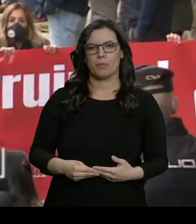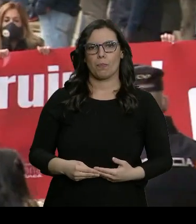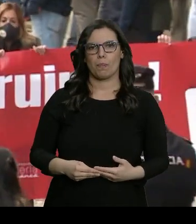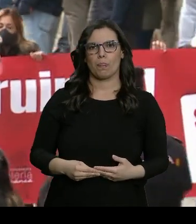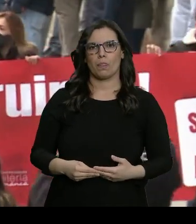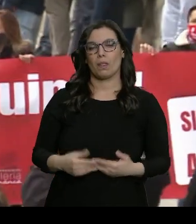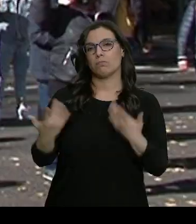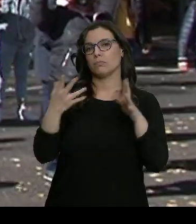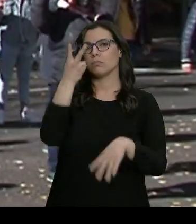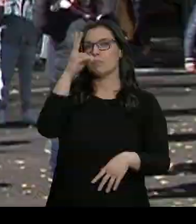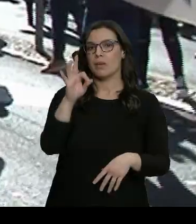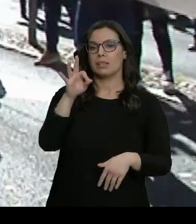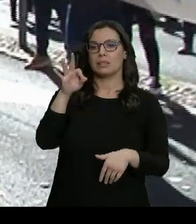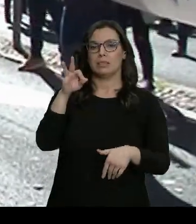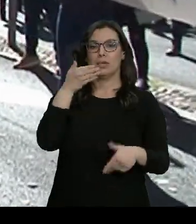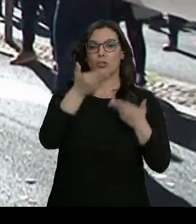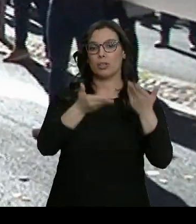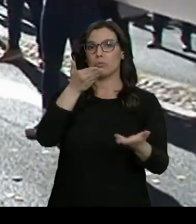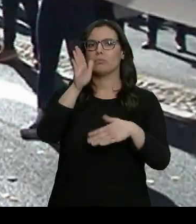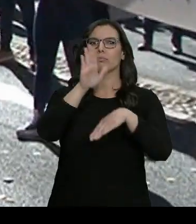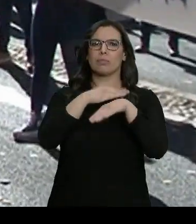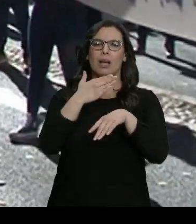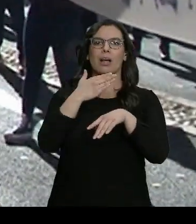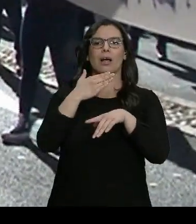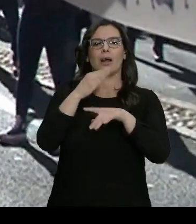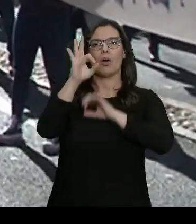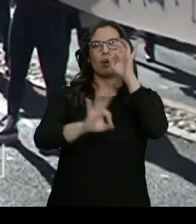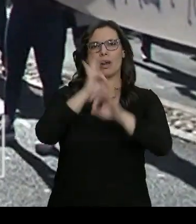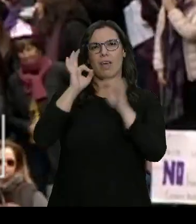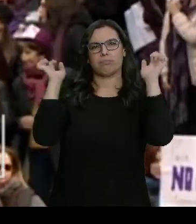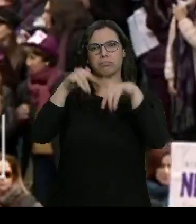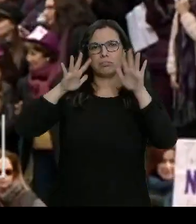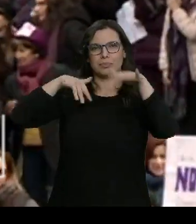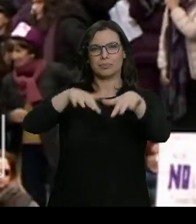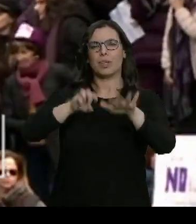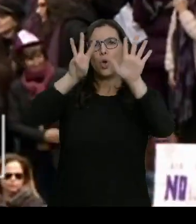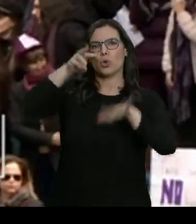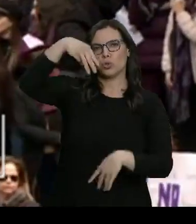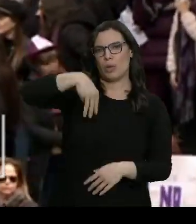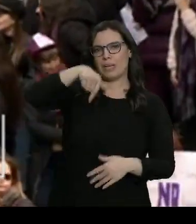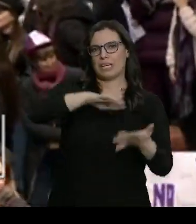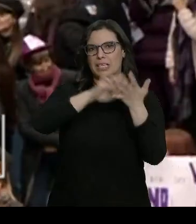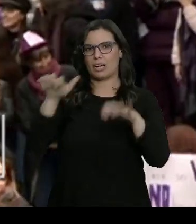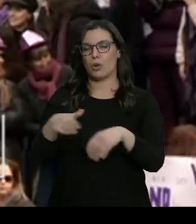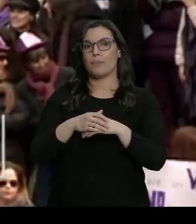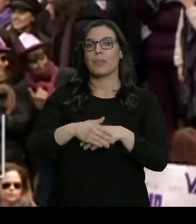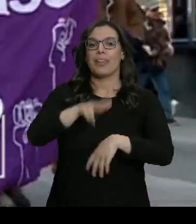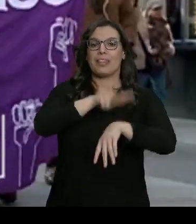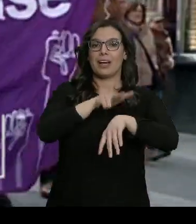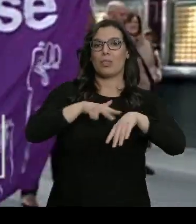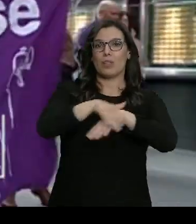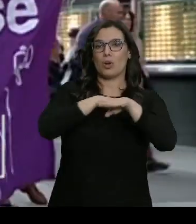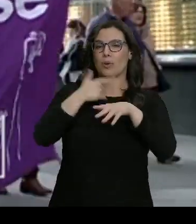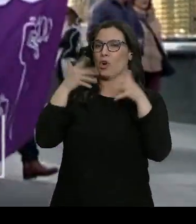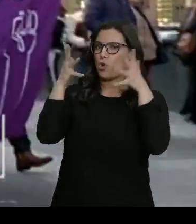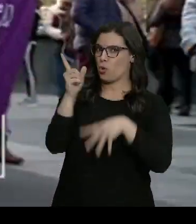Una veintena de solicitudes hay ya para celebrar concentraciones del 8M en Castilla y León. La delegación del gobierno las desaconseja, también la